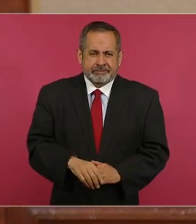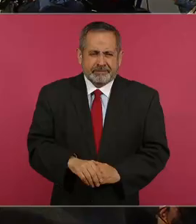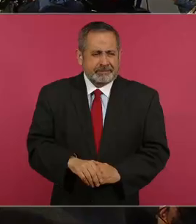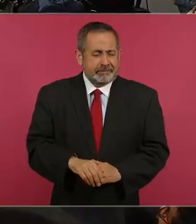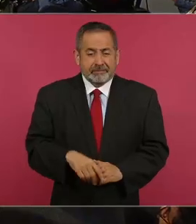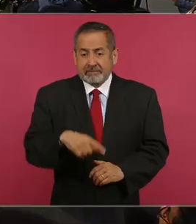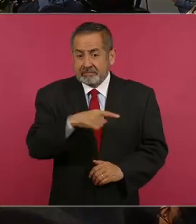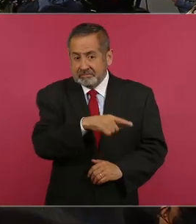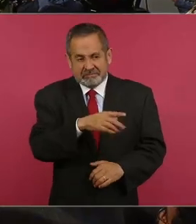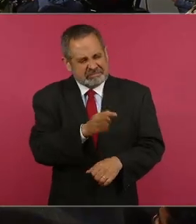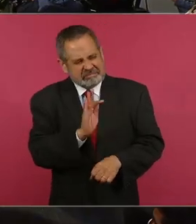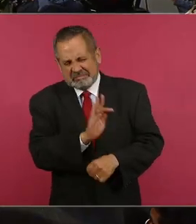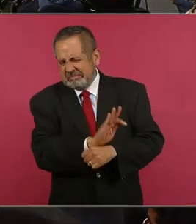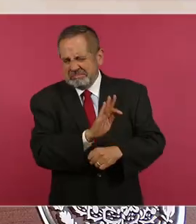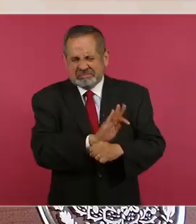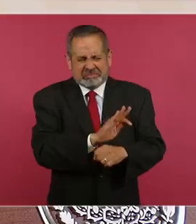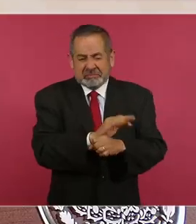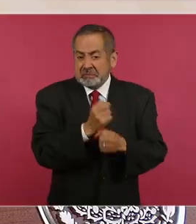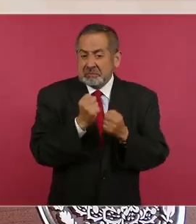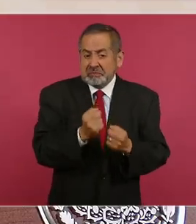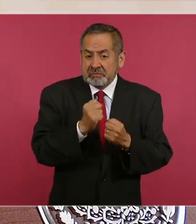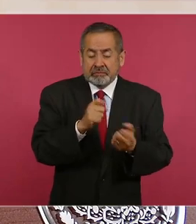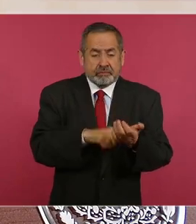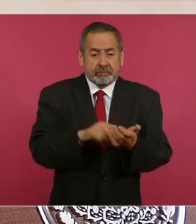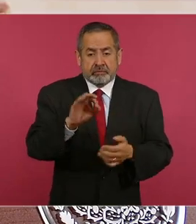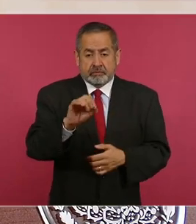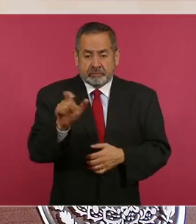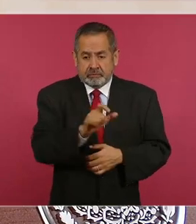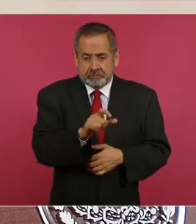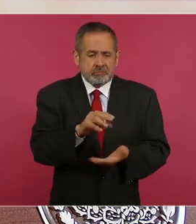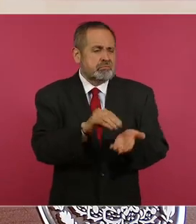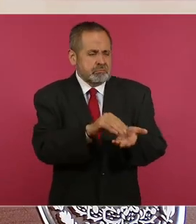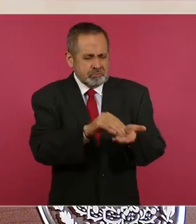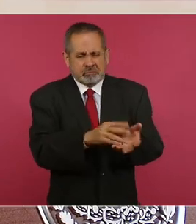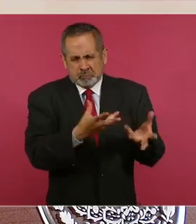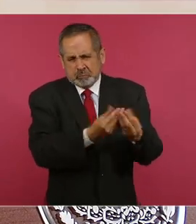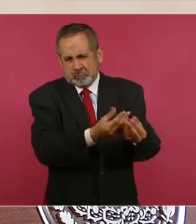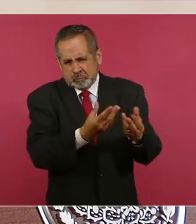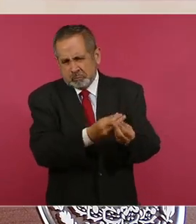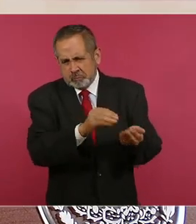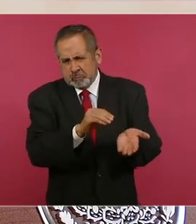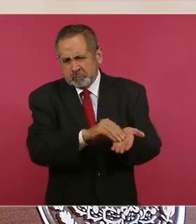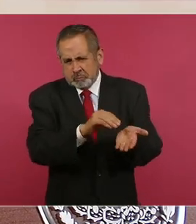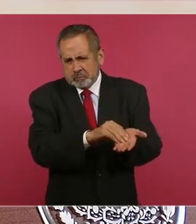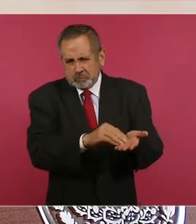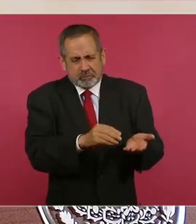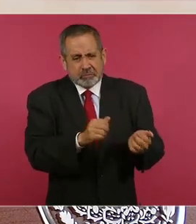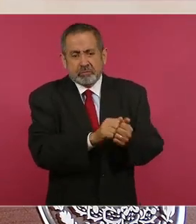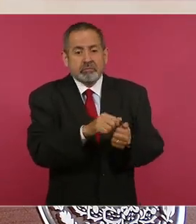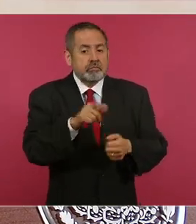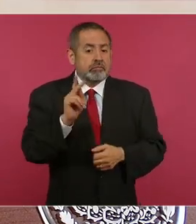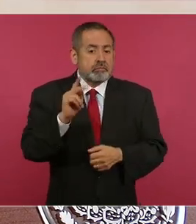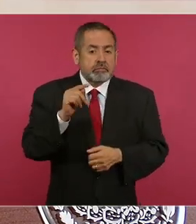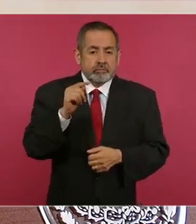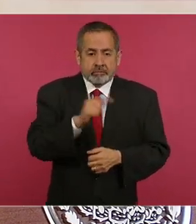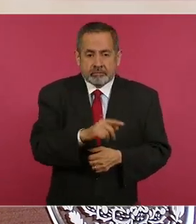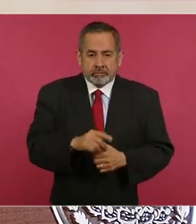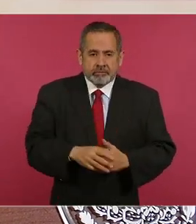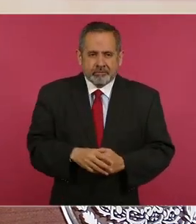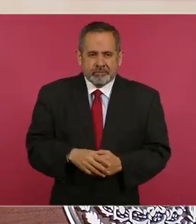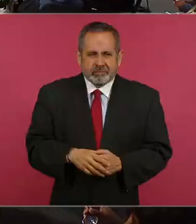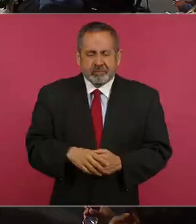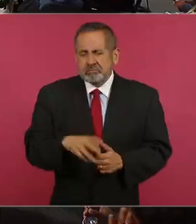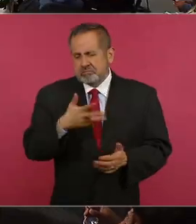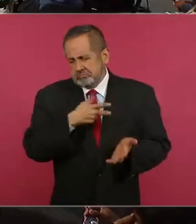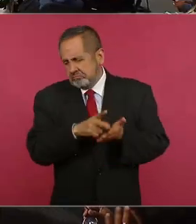defensor de Fox y sigue, sigue con lo mismo, pero bueno, es su